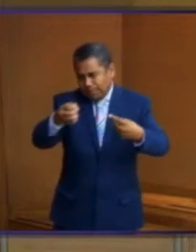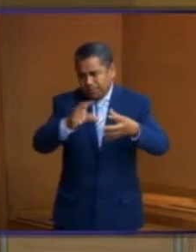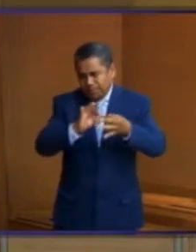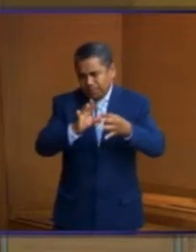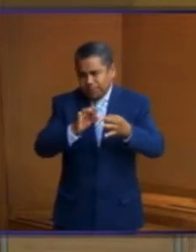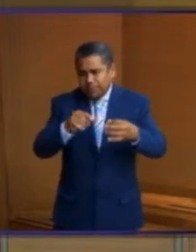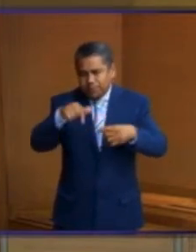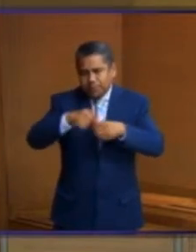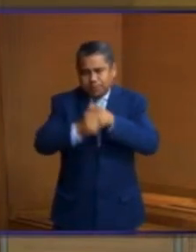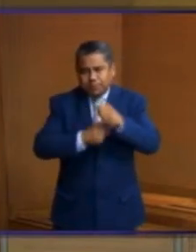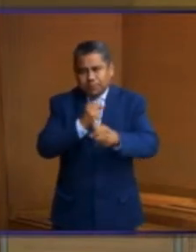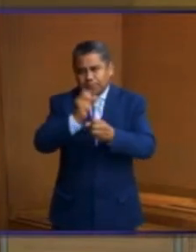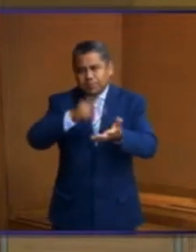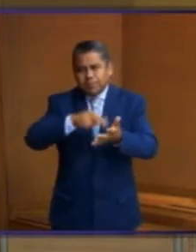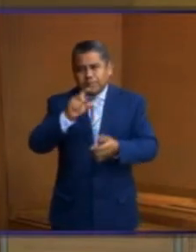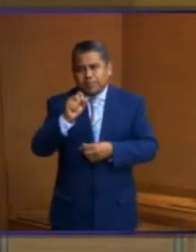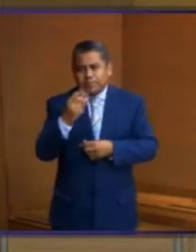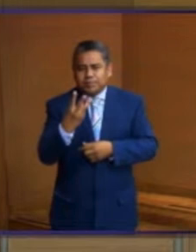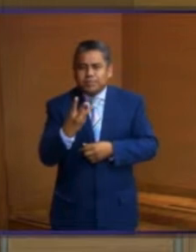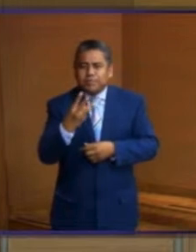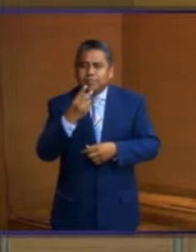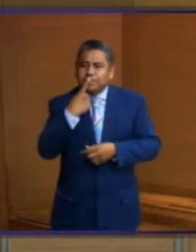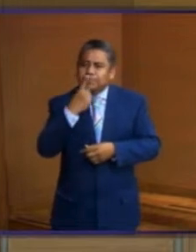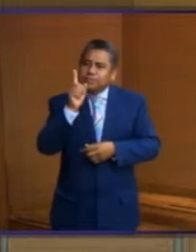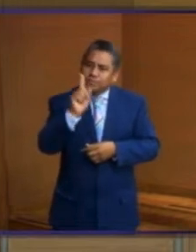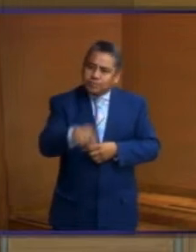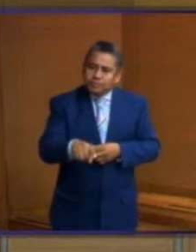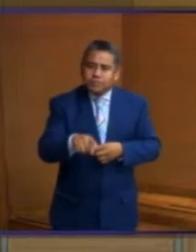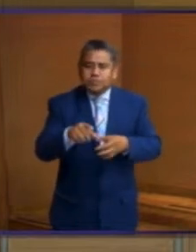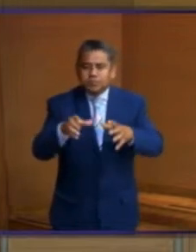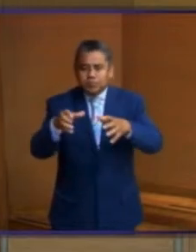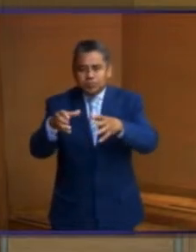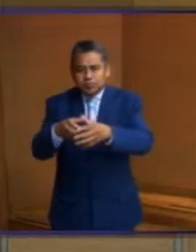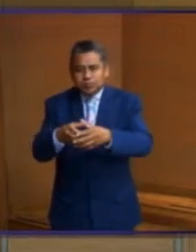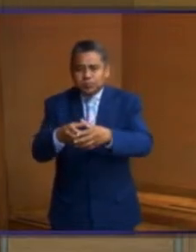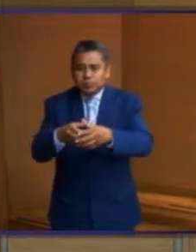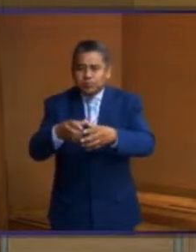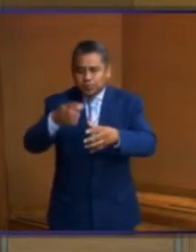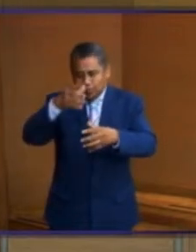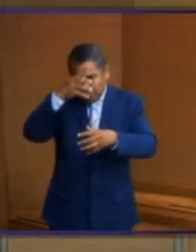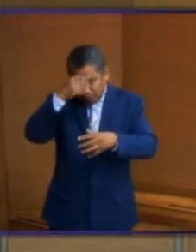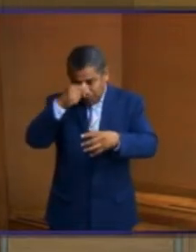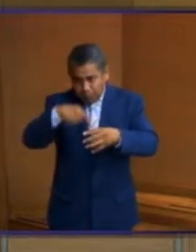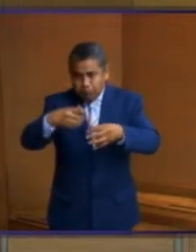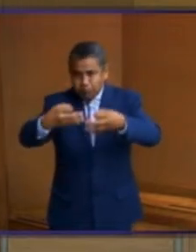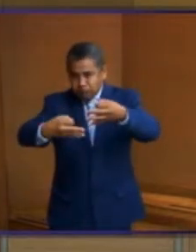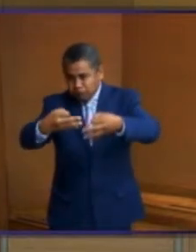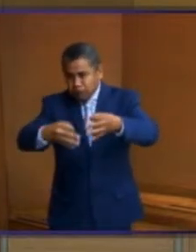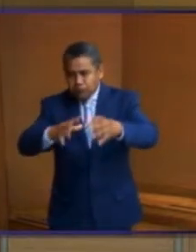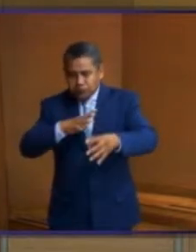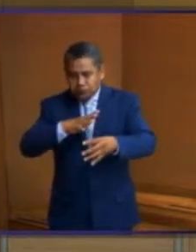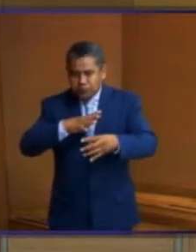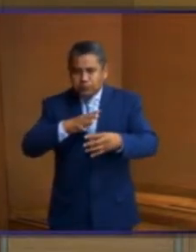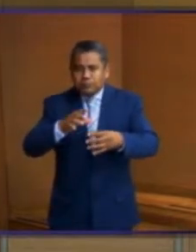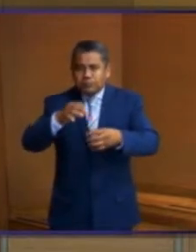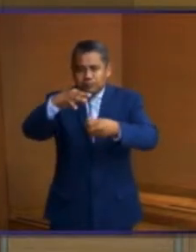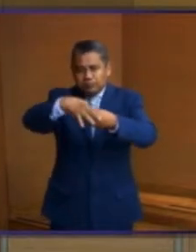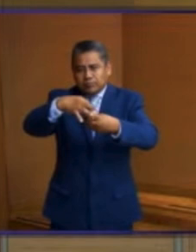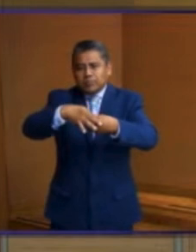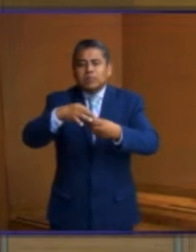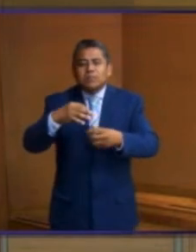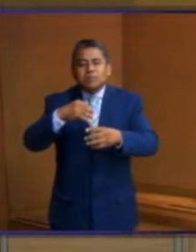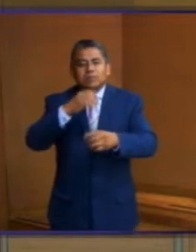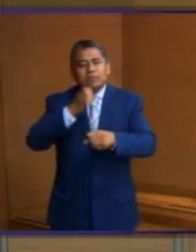19 de este año, relativo a la denuncia presentada por la persona titular de la Secretaría General de Acuerdos en Funciones de Magistratura del Tribunal Electoral de